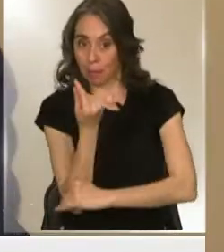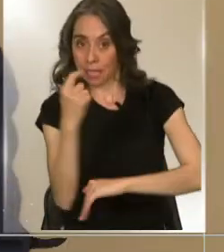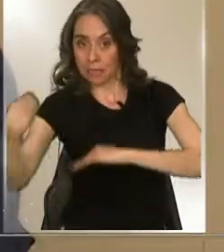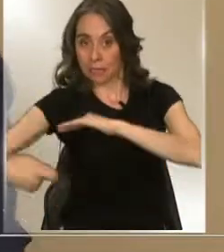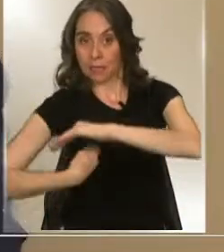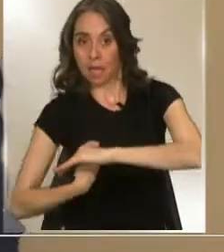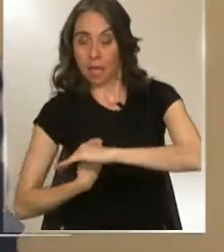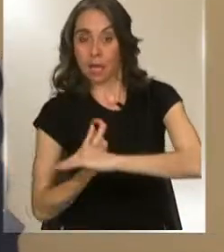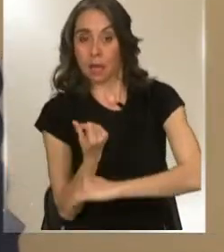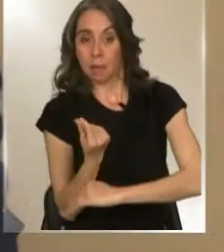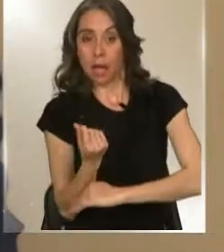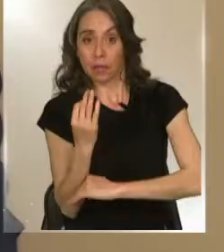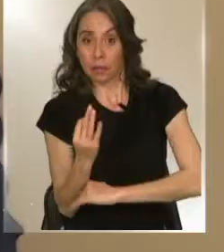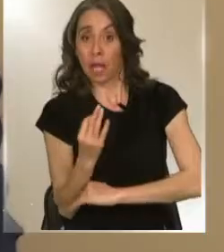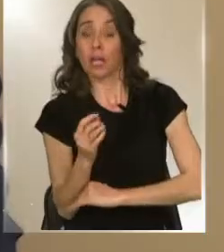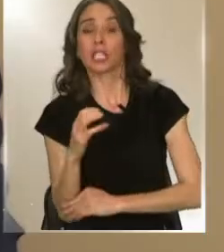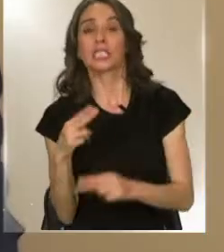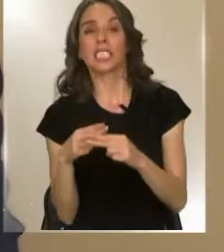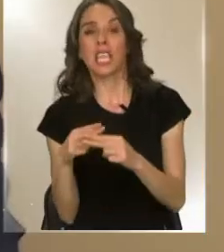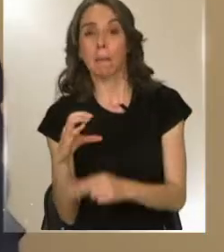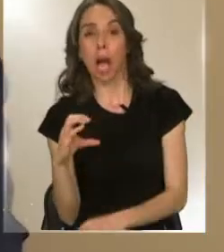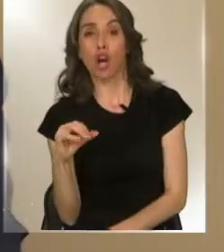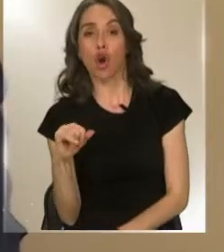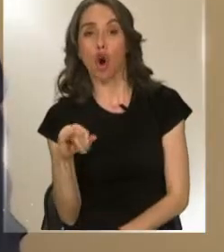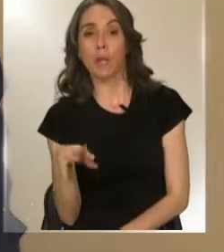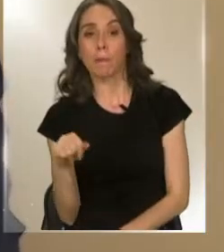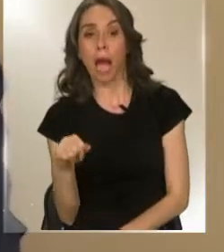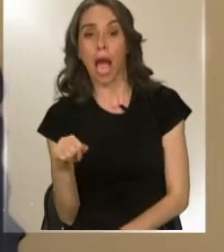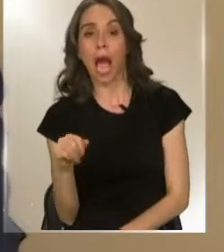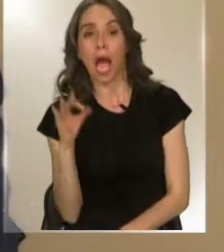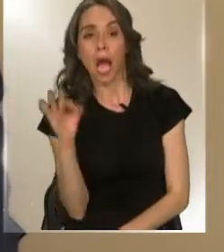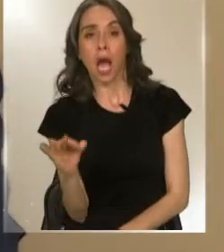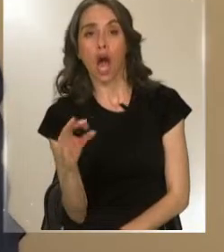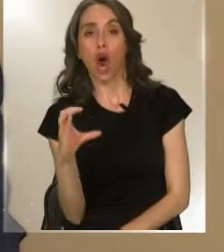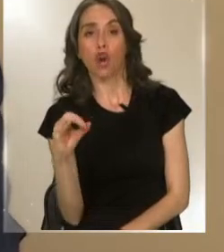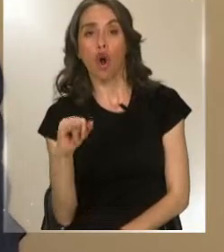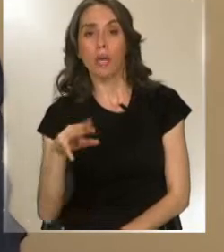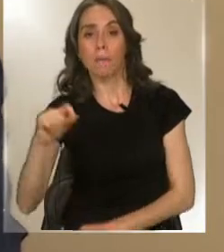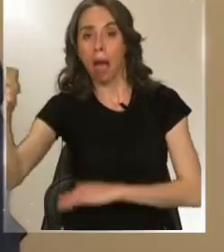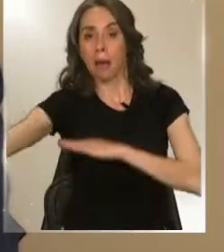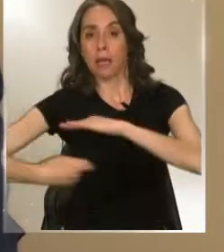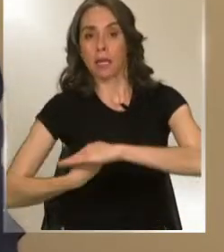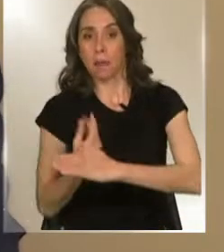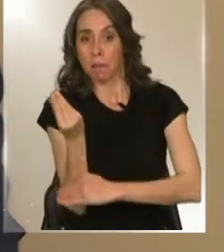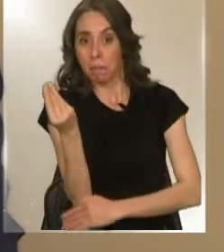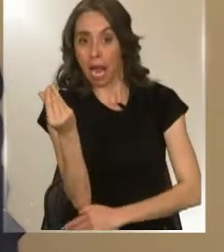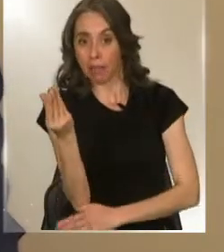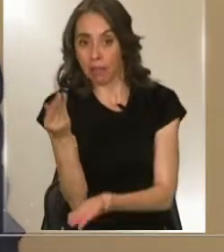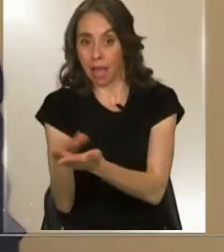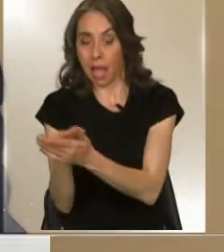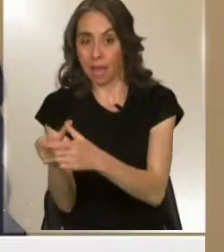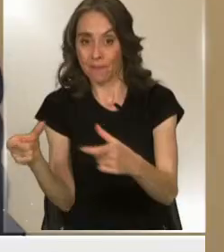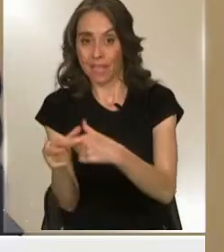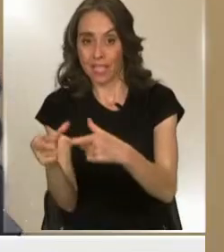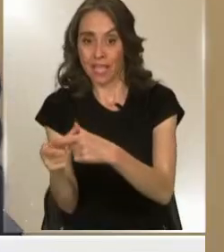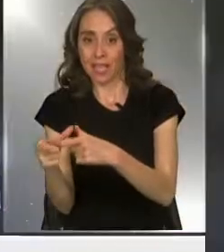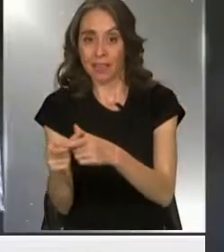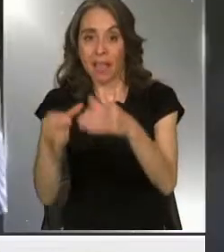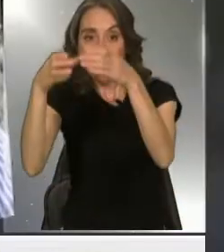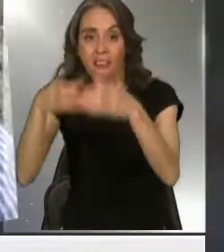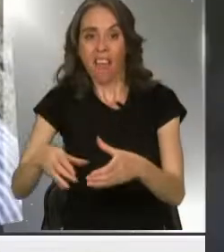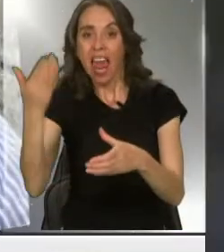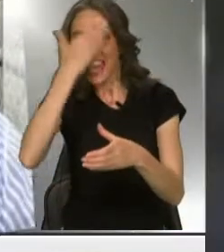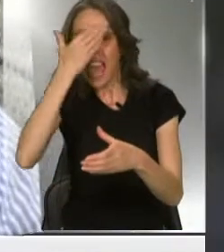coima, en el sentido más grosero del término. Coima, coima pura. Dinero en efectivo, billete pagado en bolsas de basura.